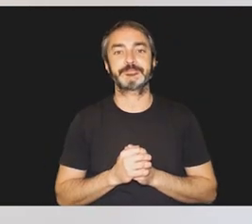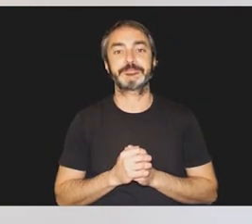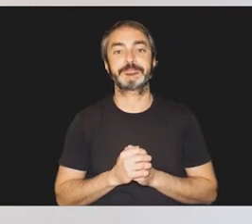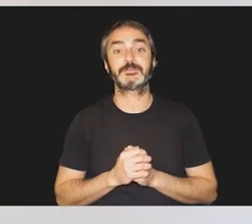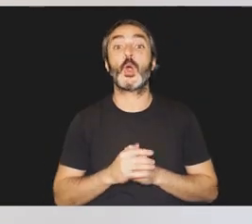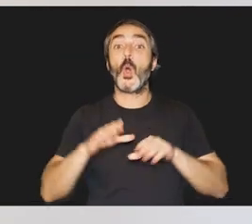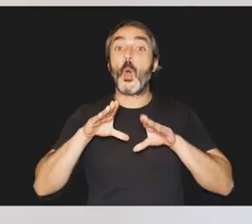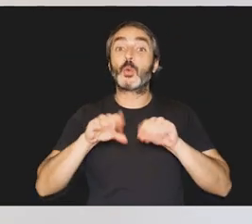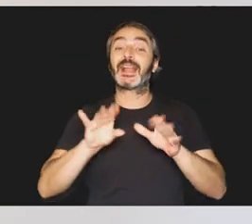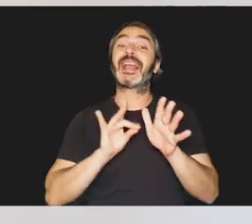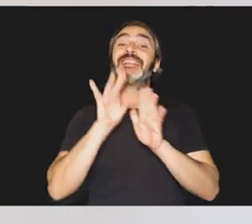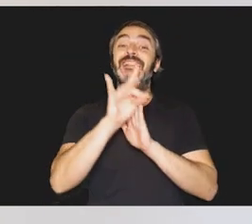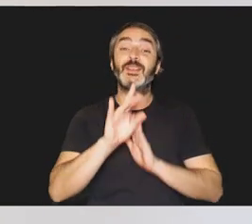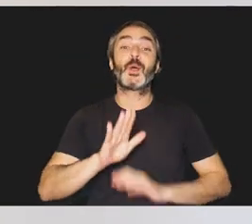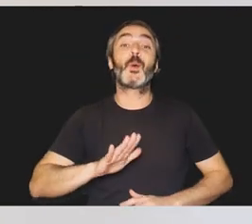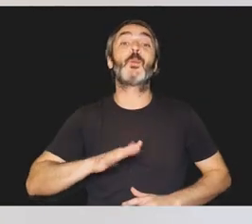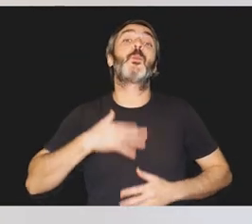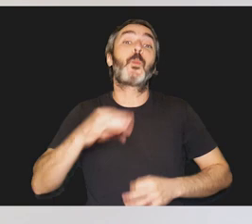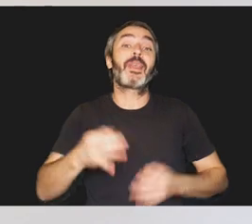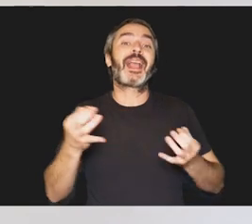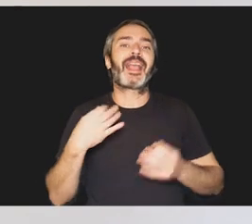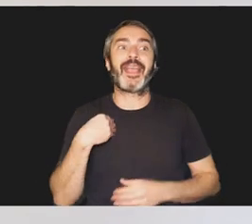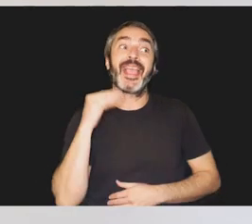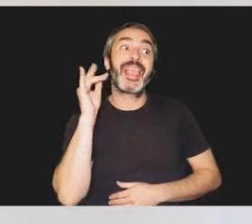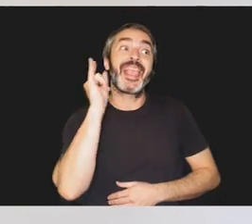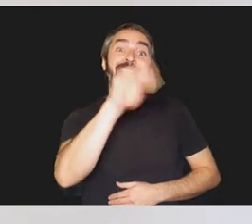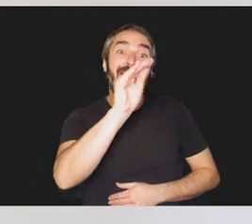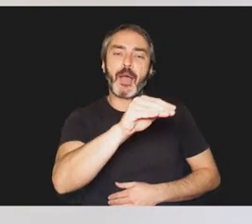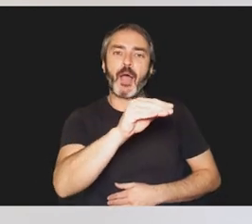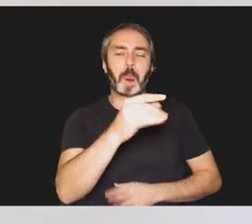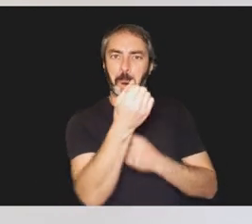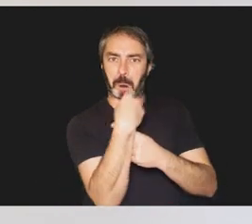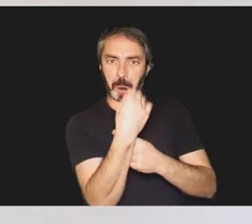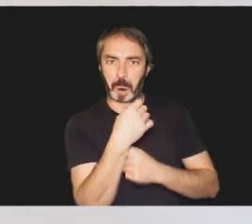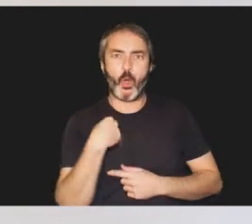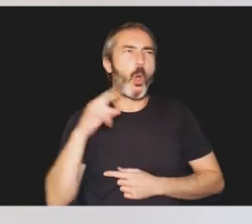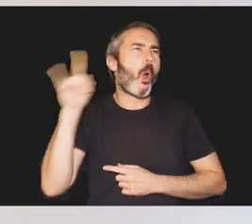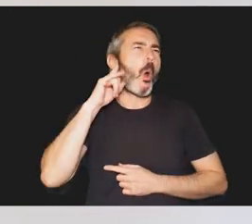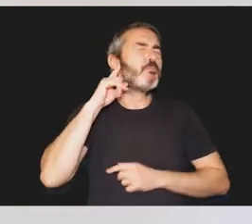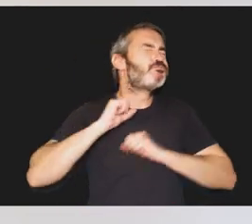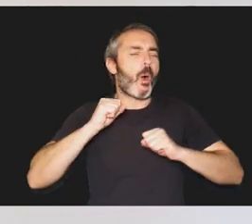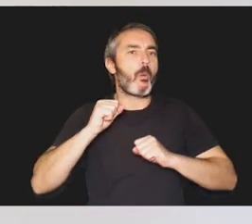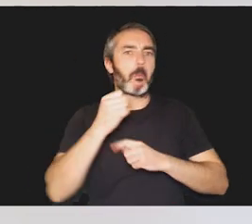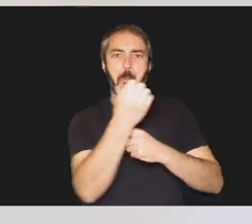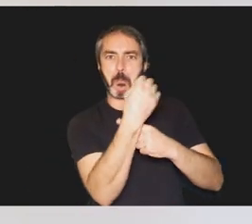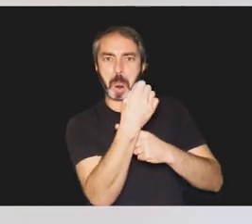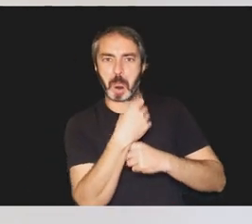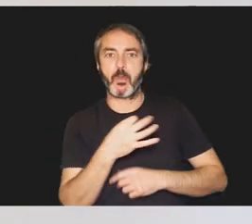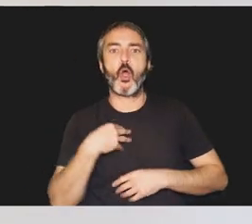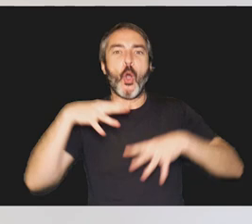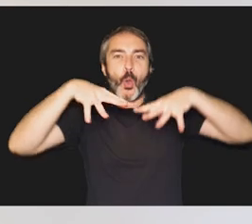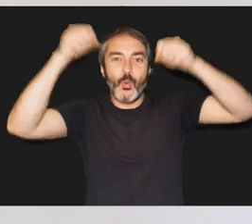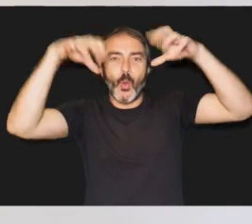En cuanto al uso de los sentidos, puede pasar que no responda cuando lo llamas o cuando hay un ruido evidente. No reaccione cuando